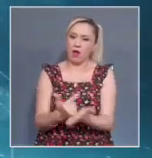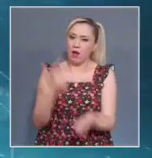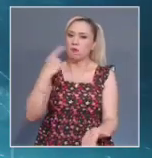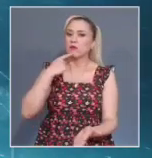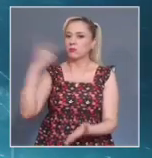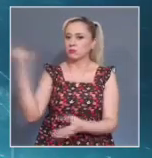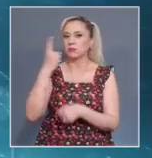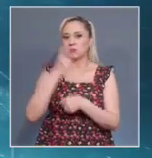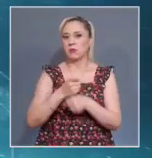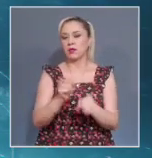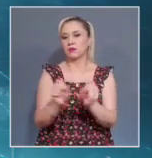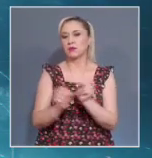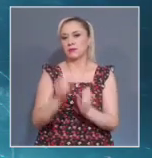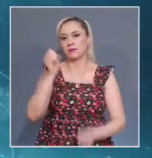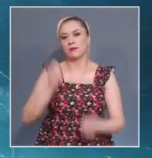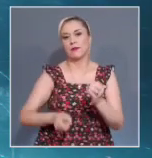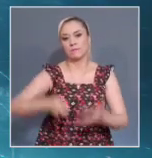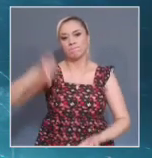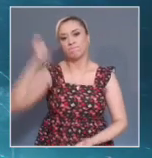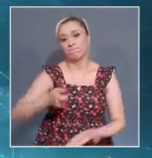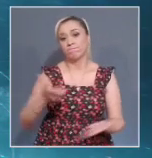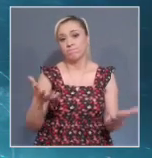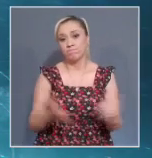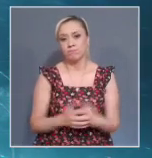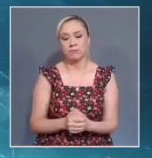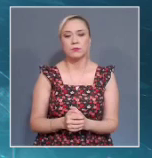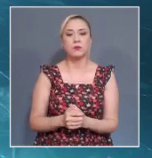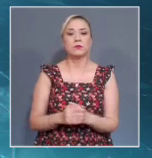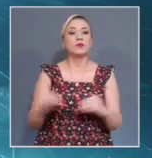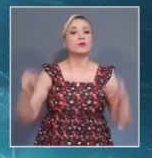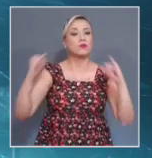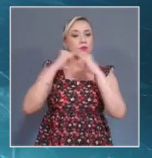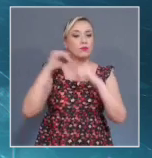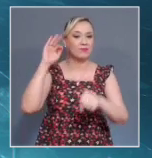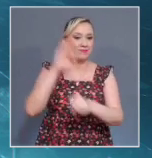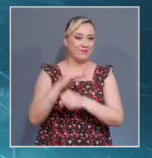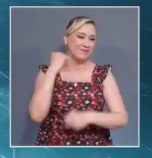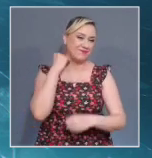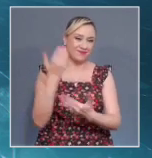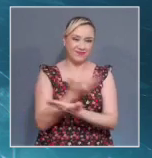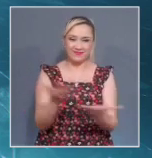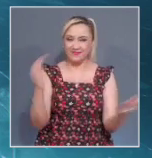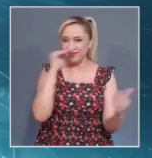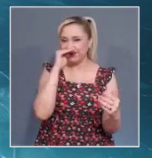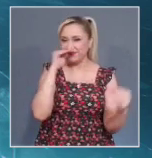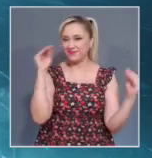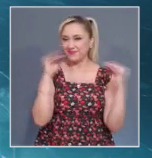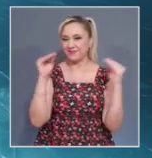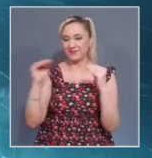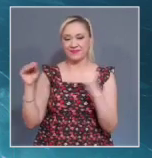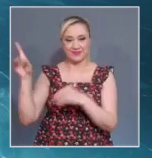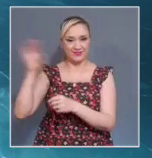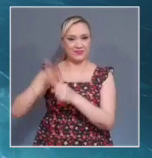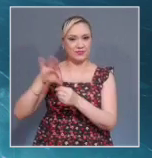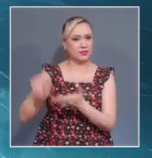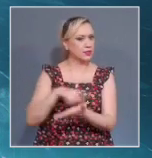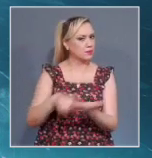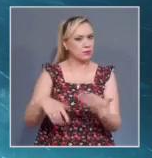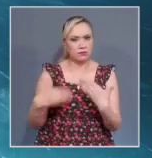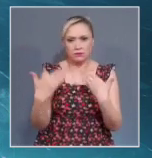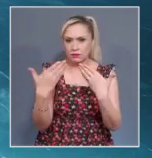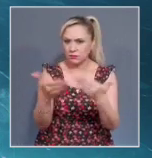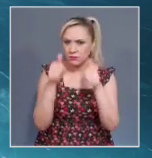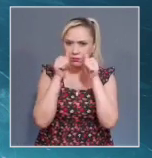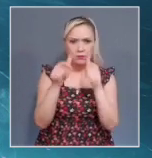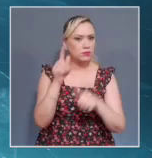La Defensoría Pública Electoral garantiza el derecho a la justicia, a todo ciudadano sin importar su origen étnico